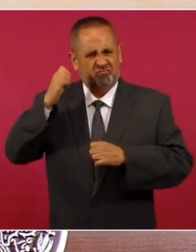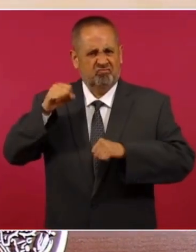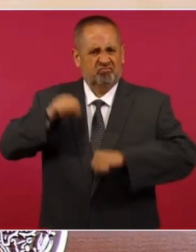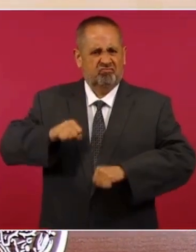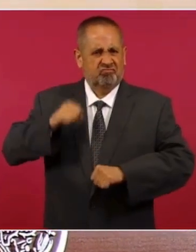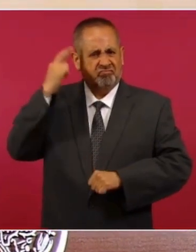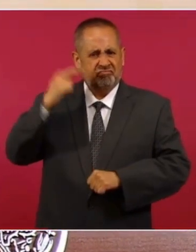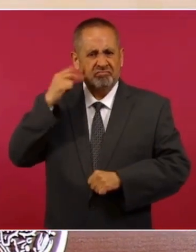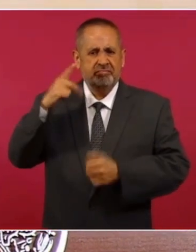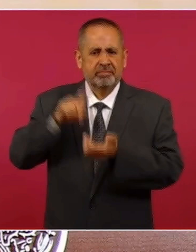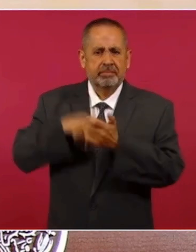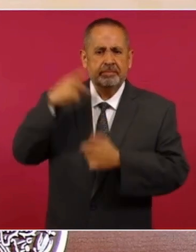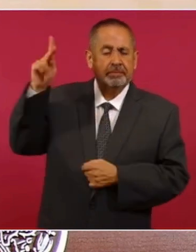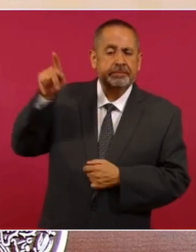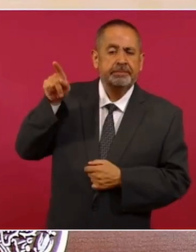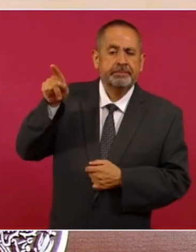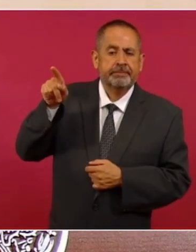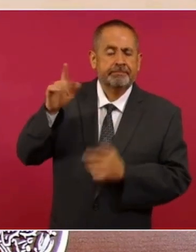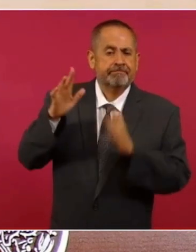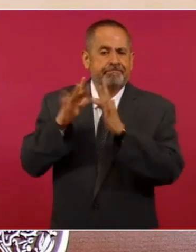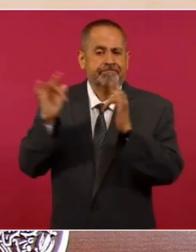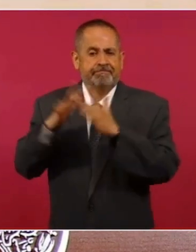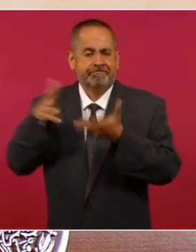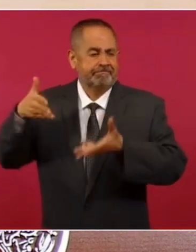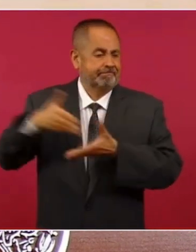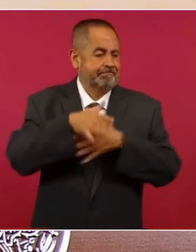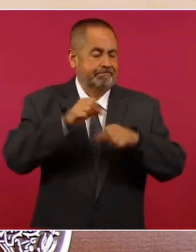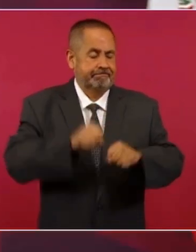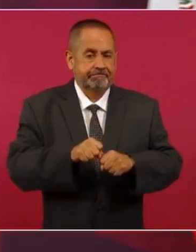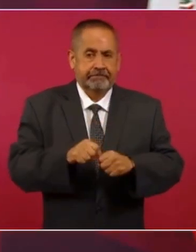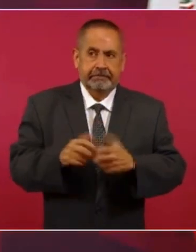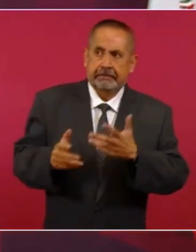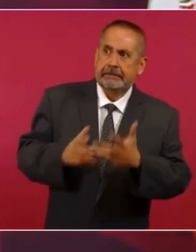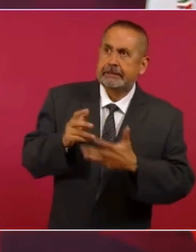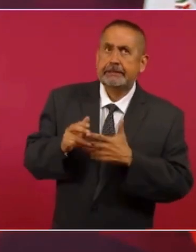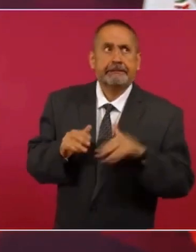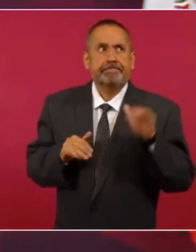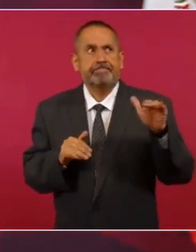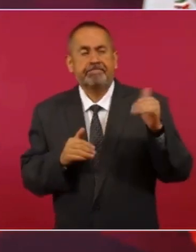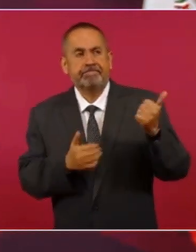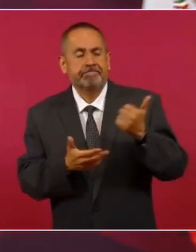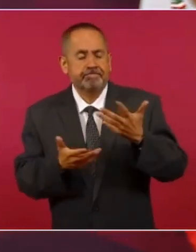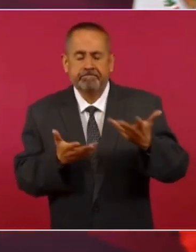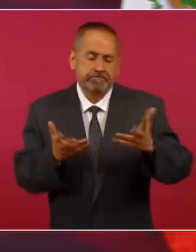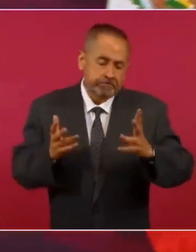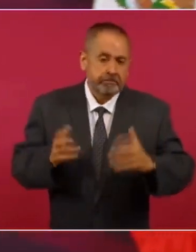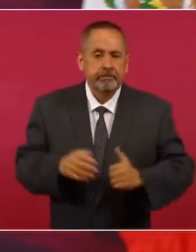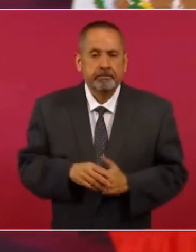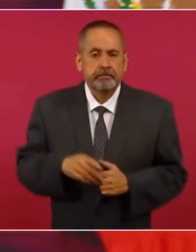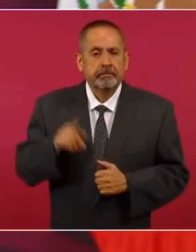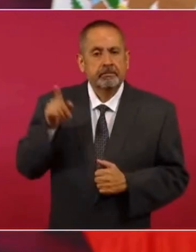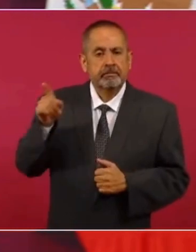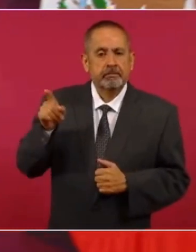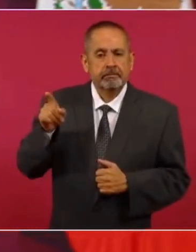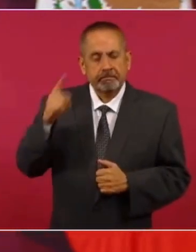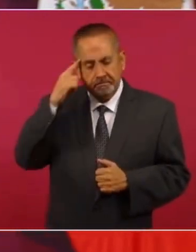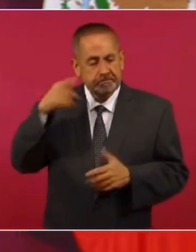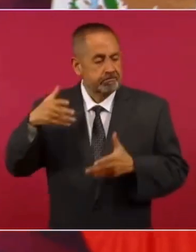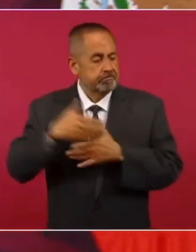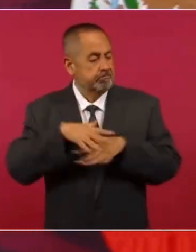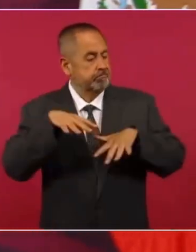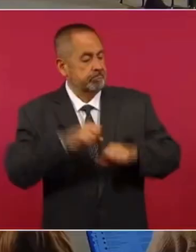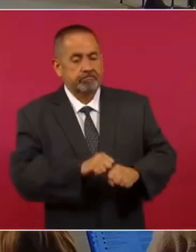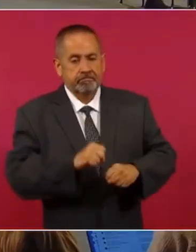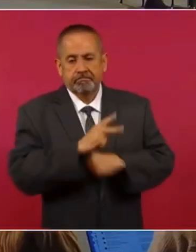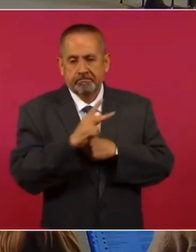francesa para tener dominio de nuestro